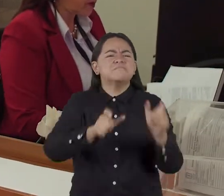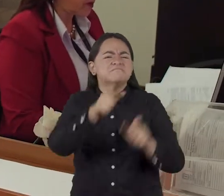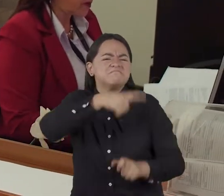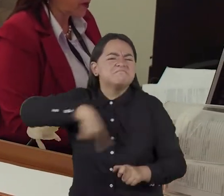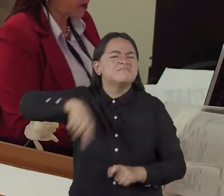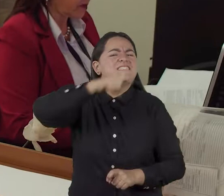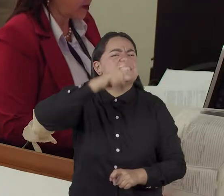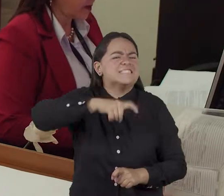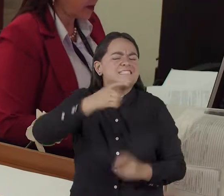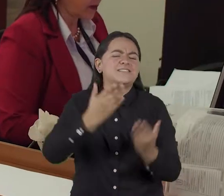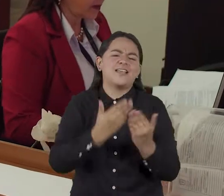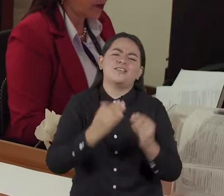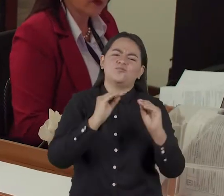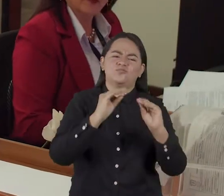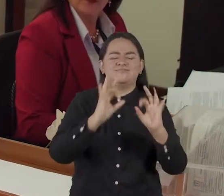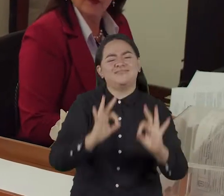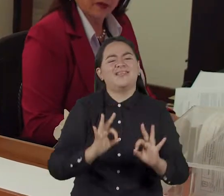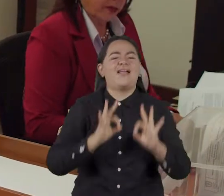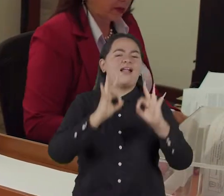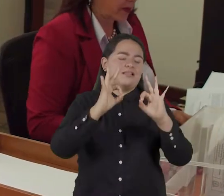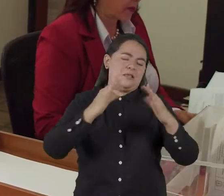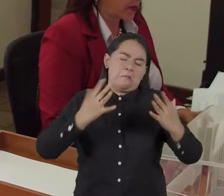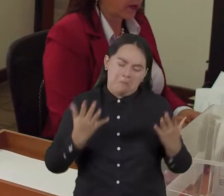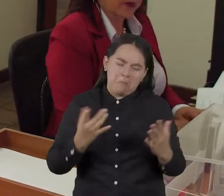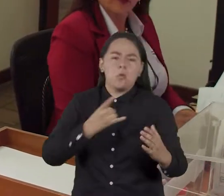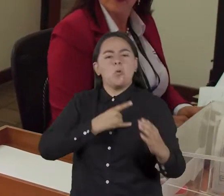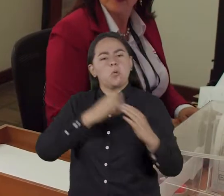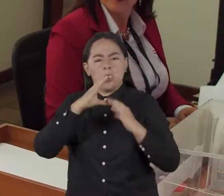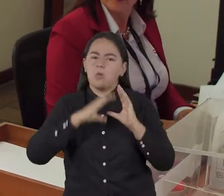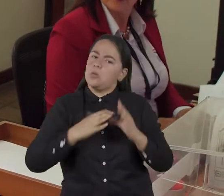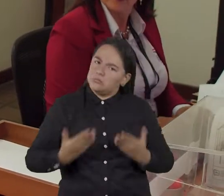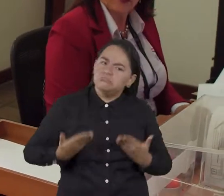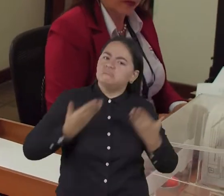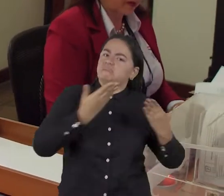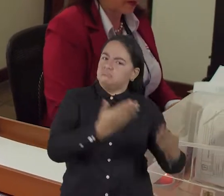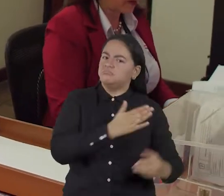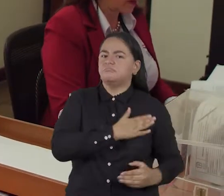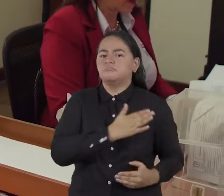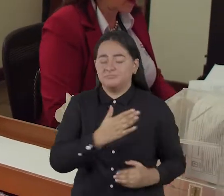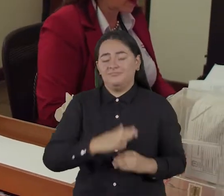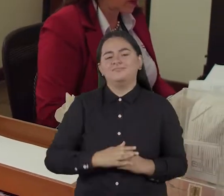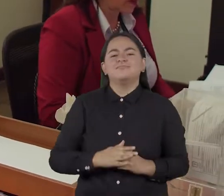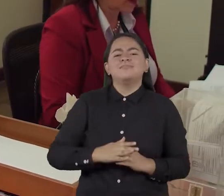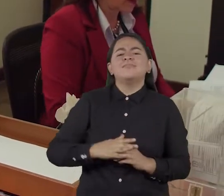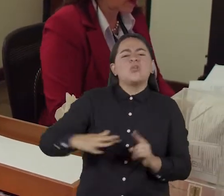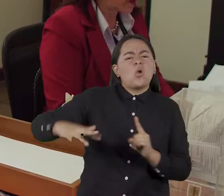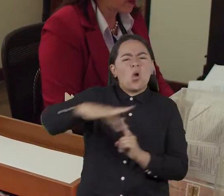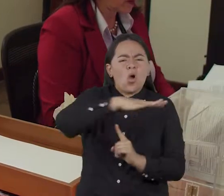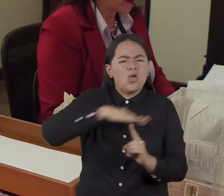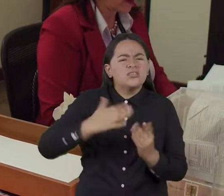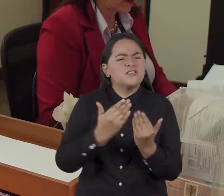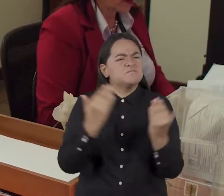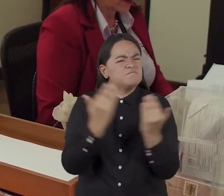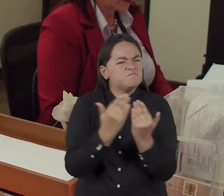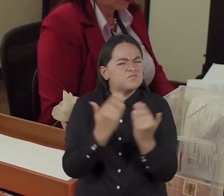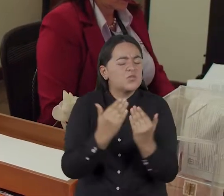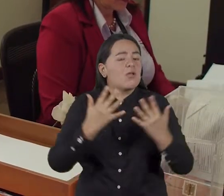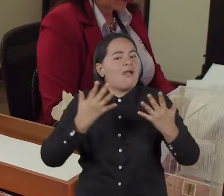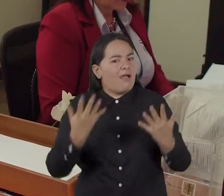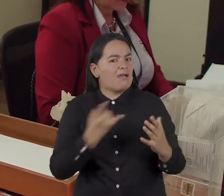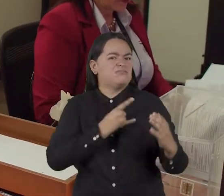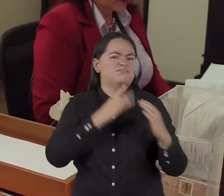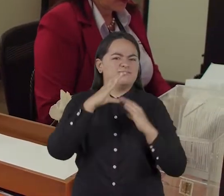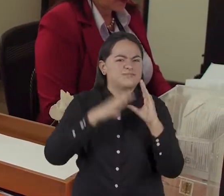grandes desafíos que enfrentamos es la calidad de la educación para la sociedad colombiana. Debemos diferenciarnos en el contexto